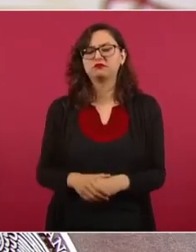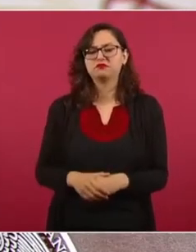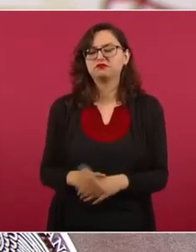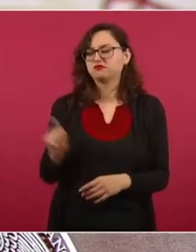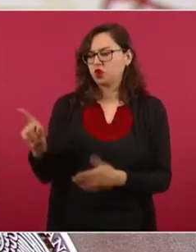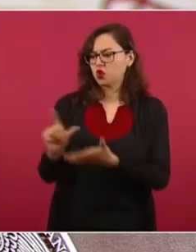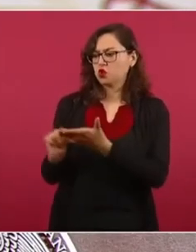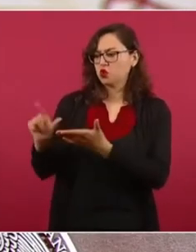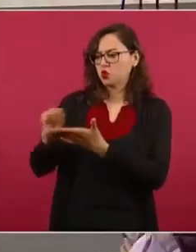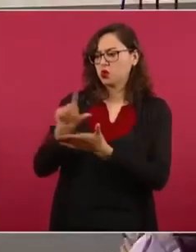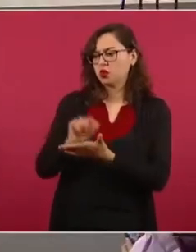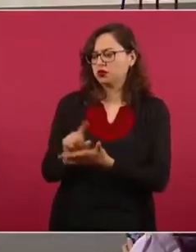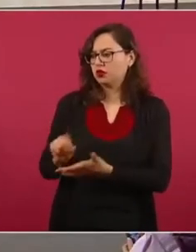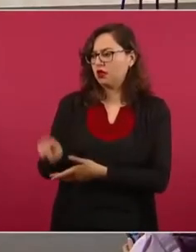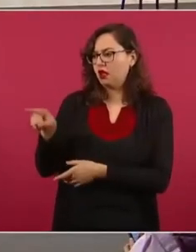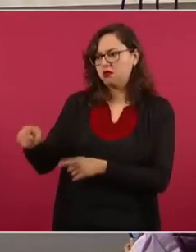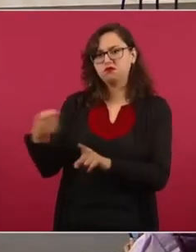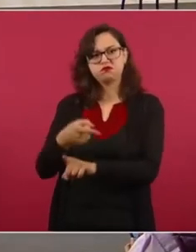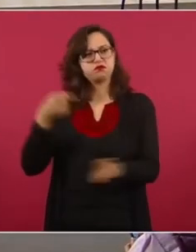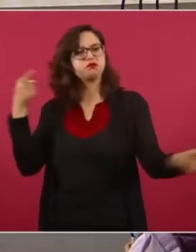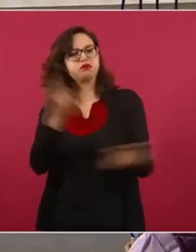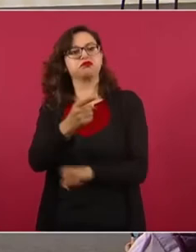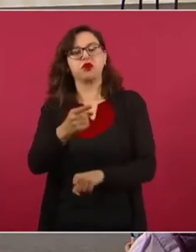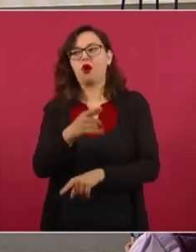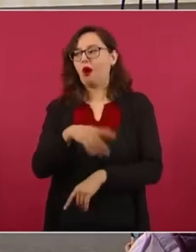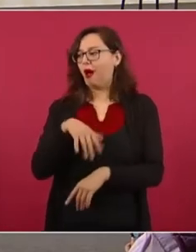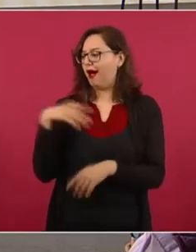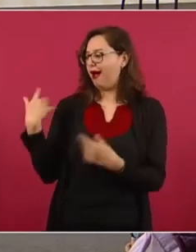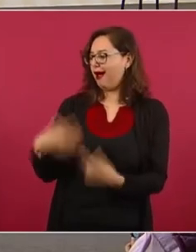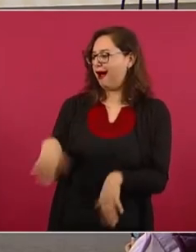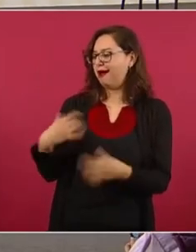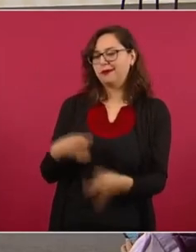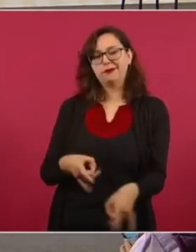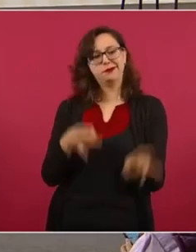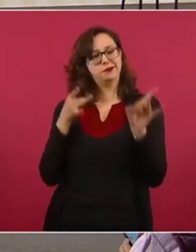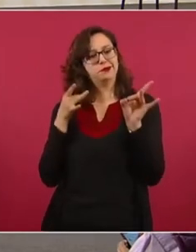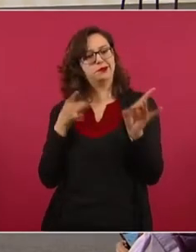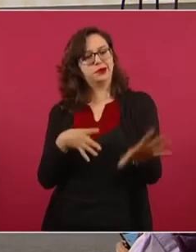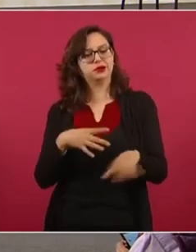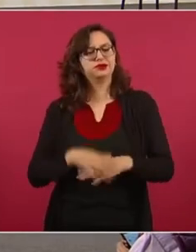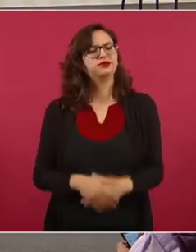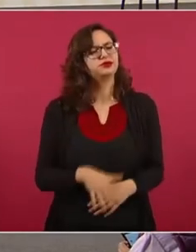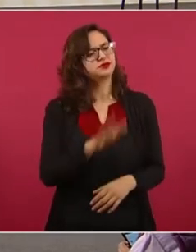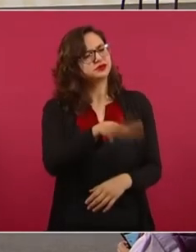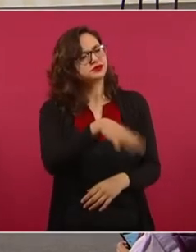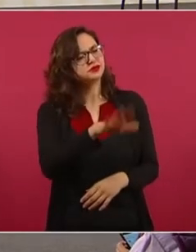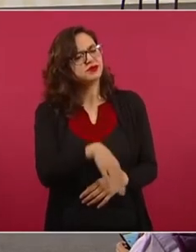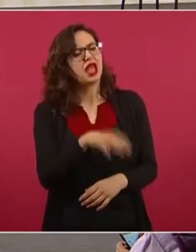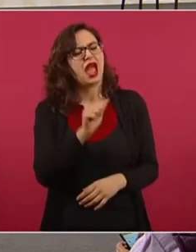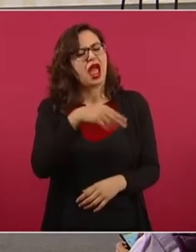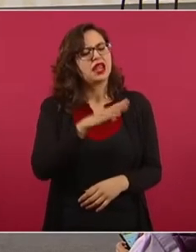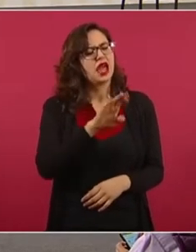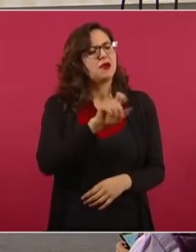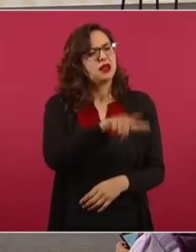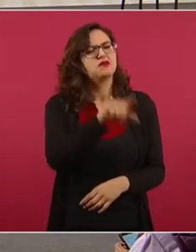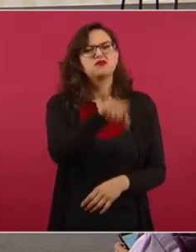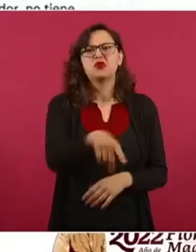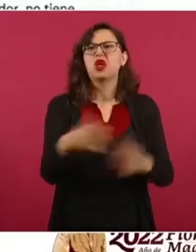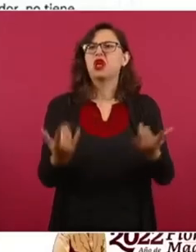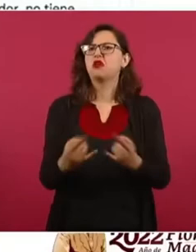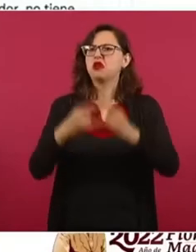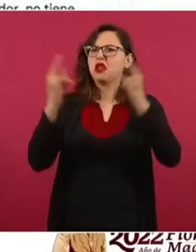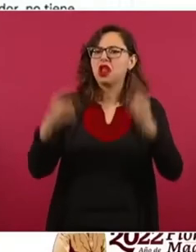su Twitter y aquí lo vemos también en la pantalla. La señora Nabel Hernández ha estado en ferias de libros, entrevistas,